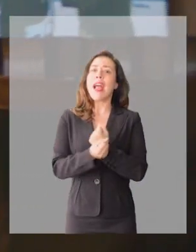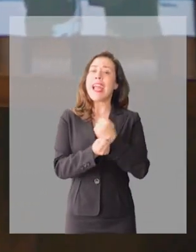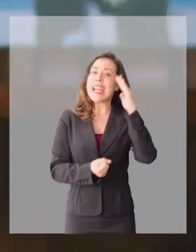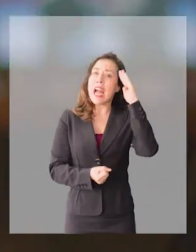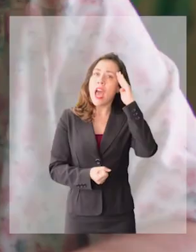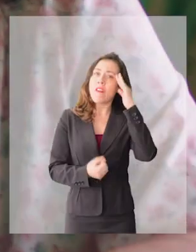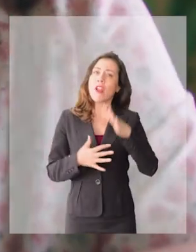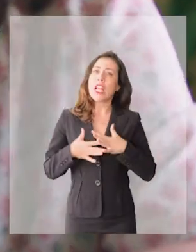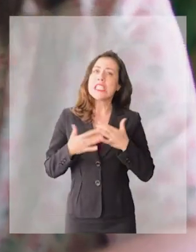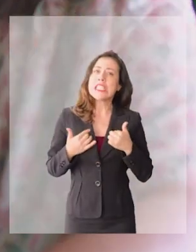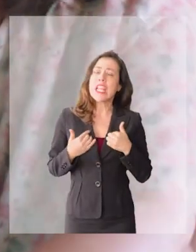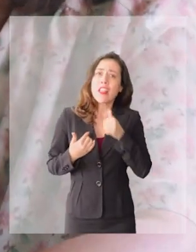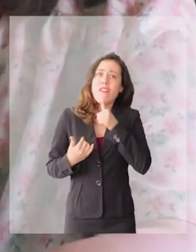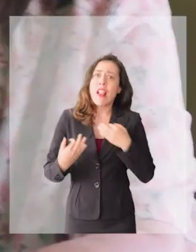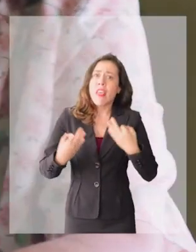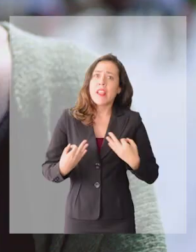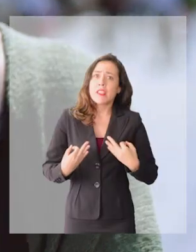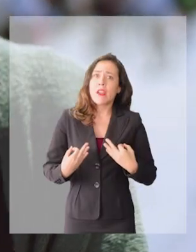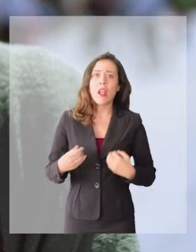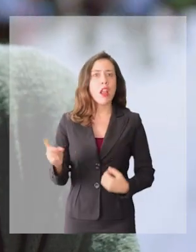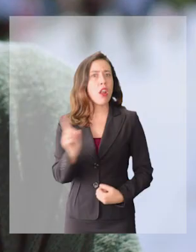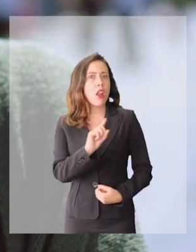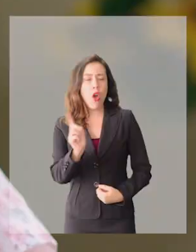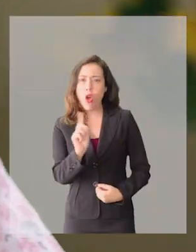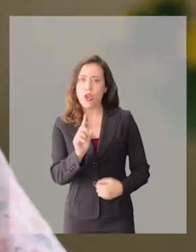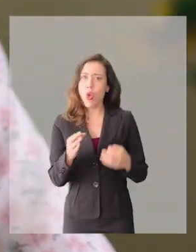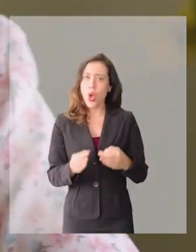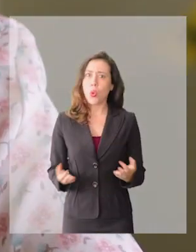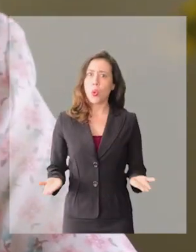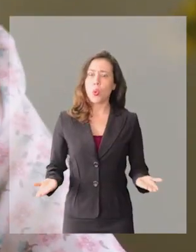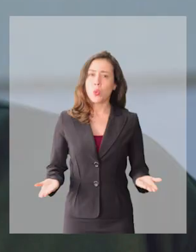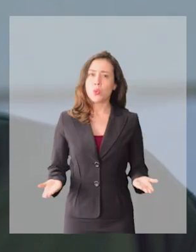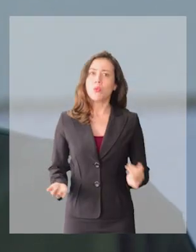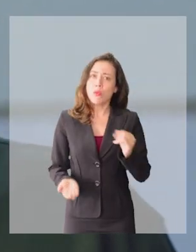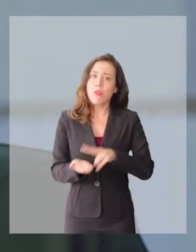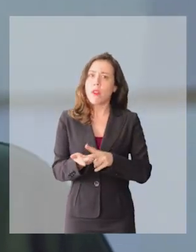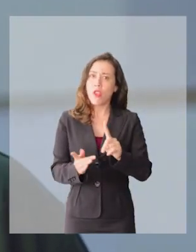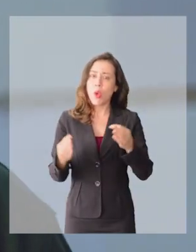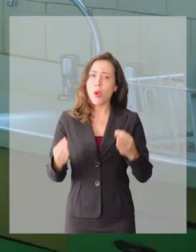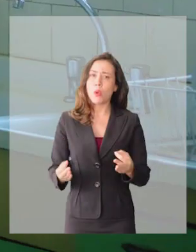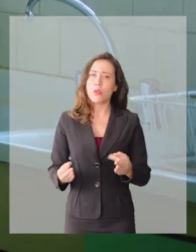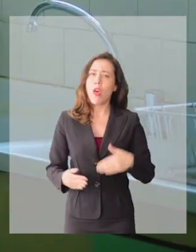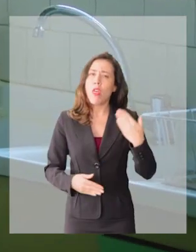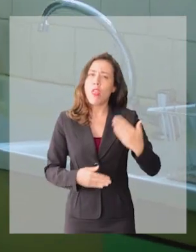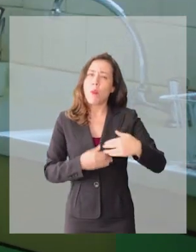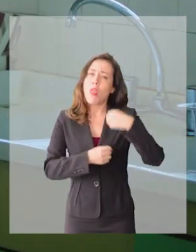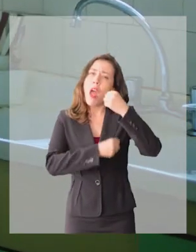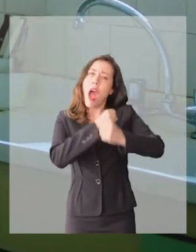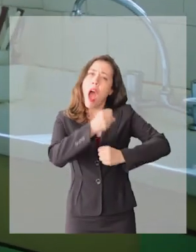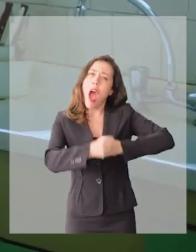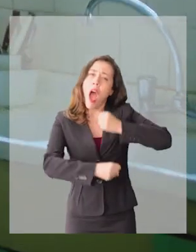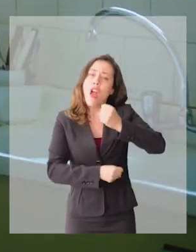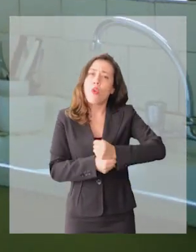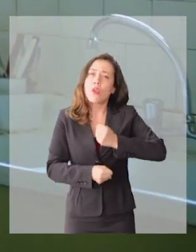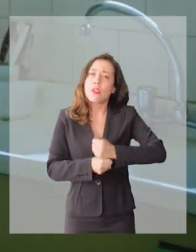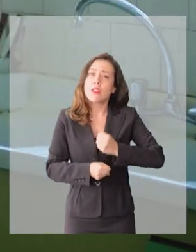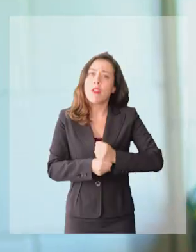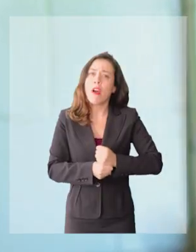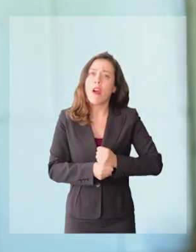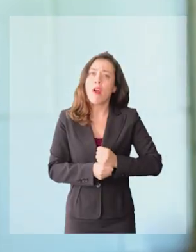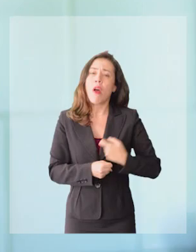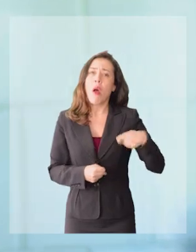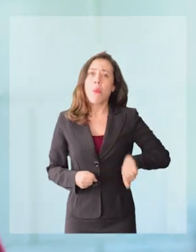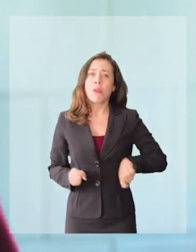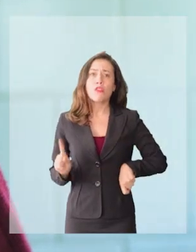que un carabinero se siente inseguro. No, no. No es justo. Claro que no es justo. Que después de tantos años de trabajo